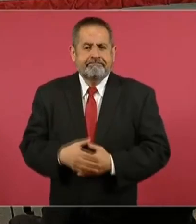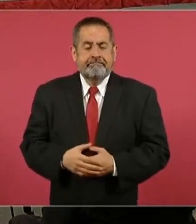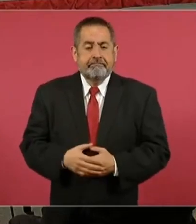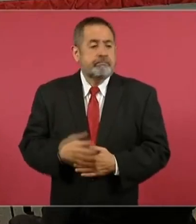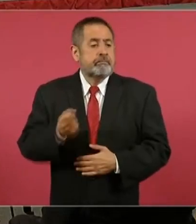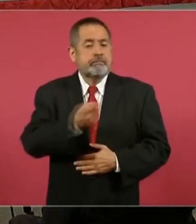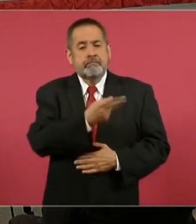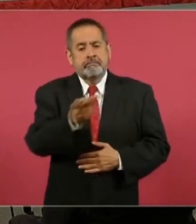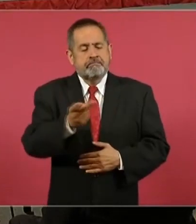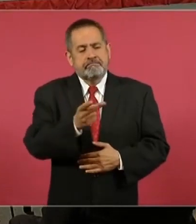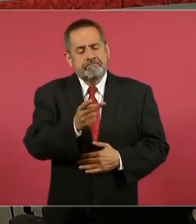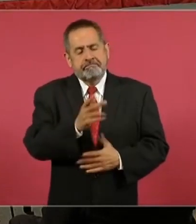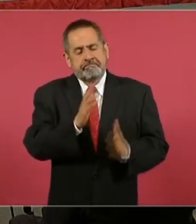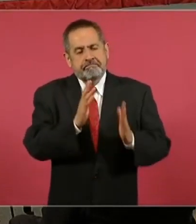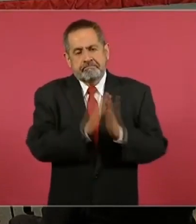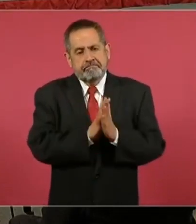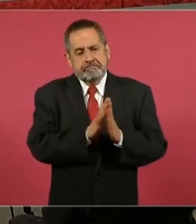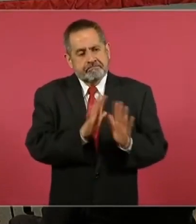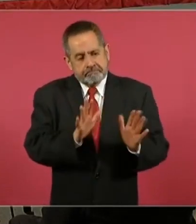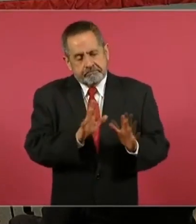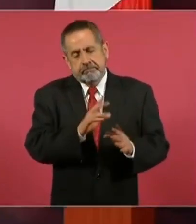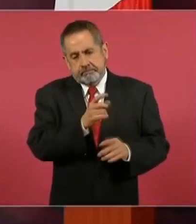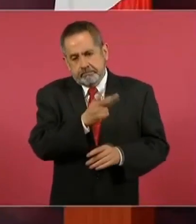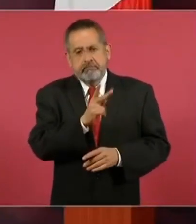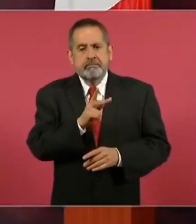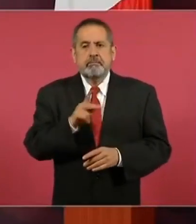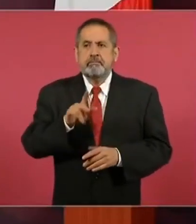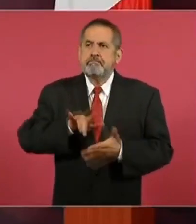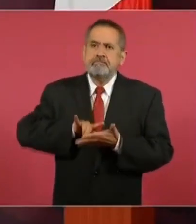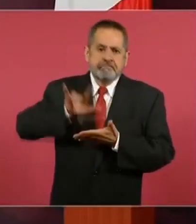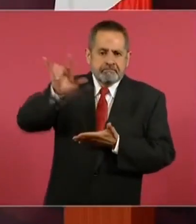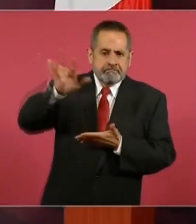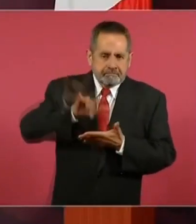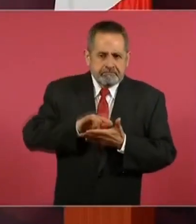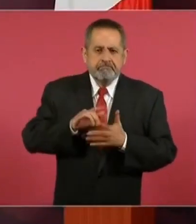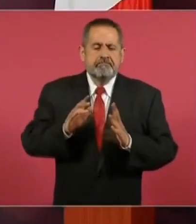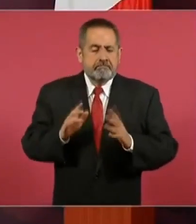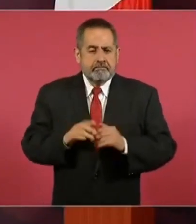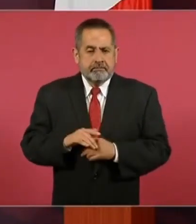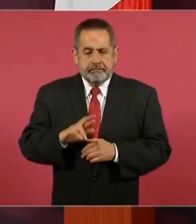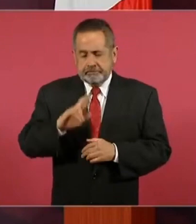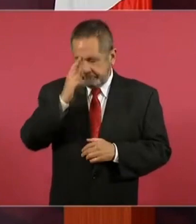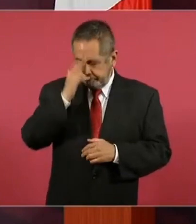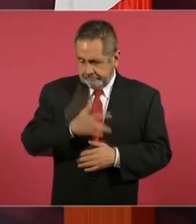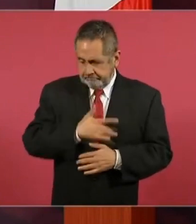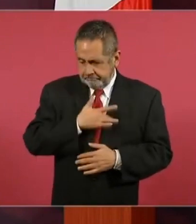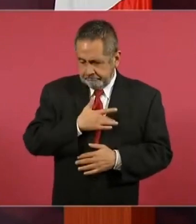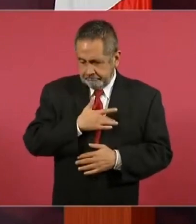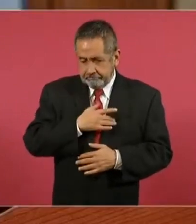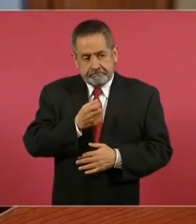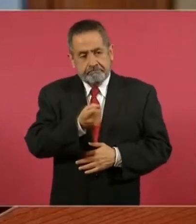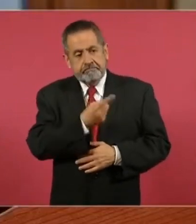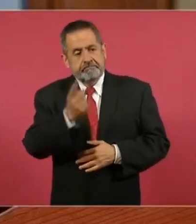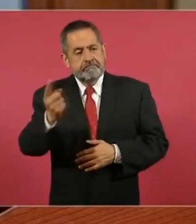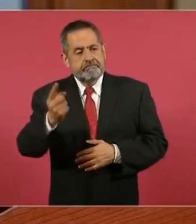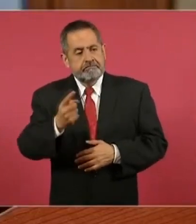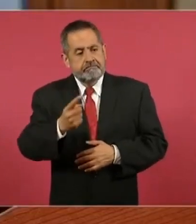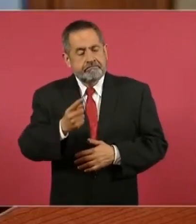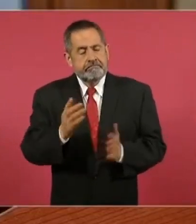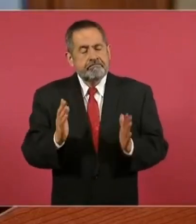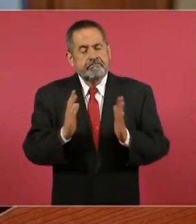en esta línea y recordar también a los que se nos adelantaron, pero